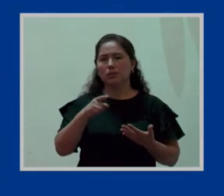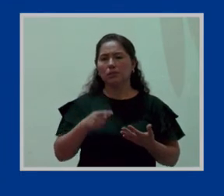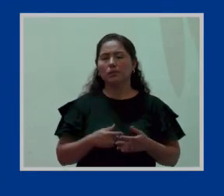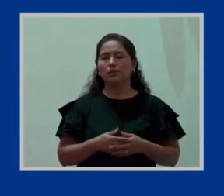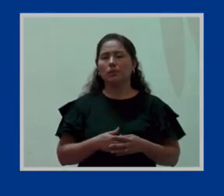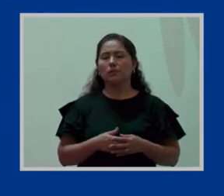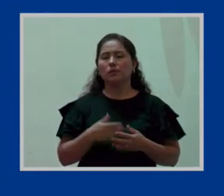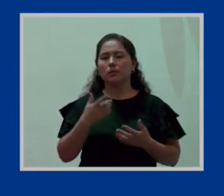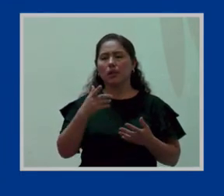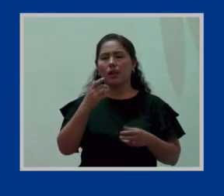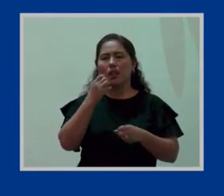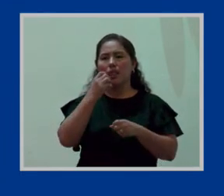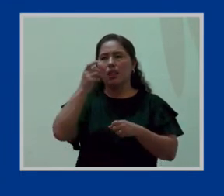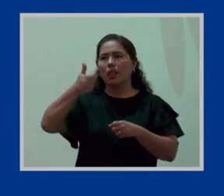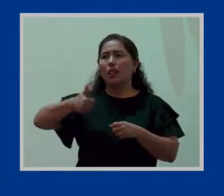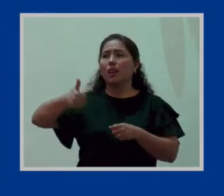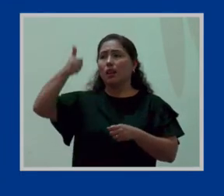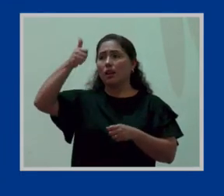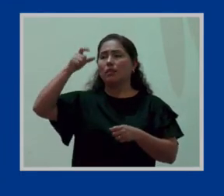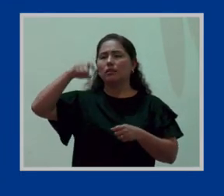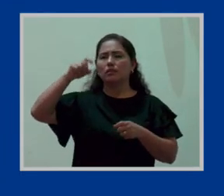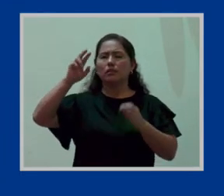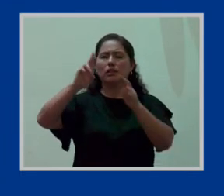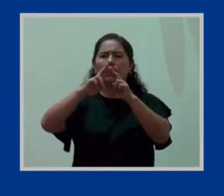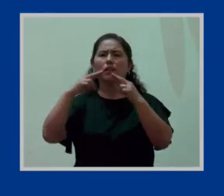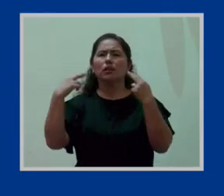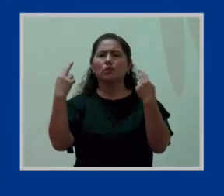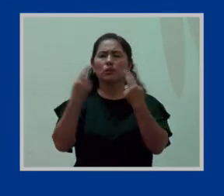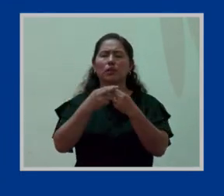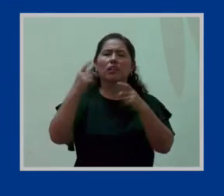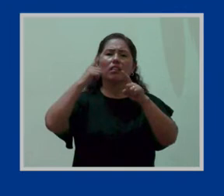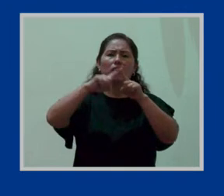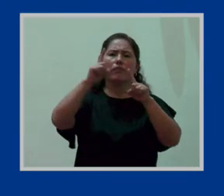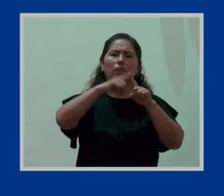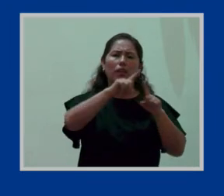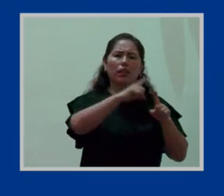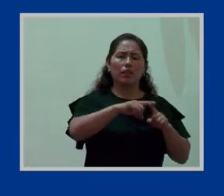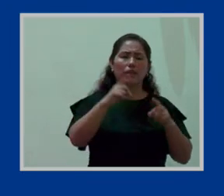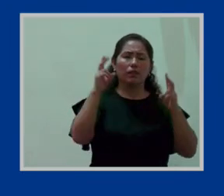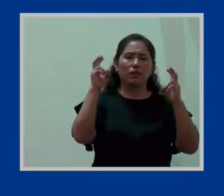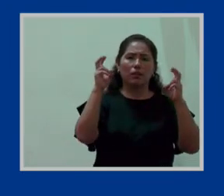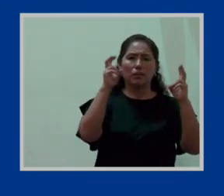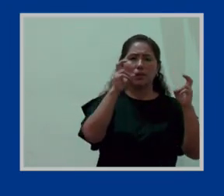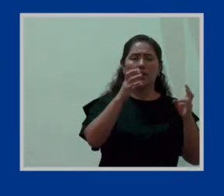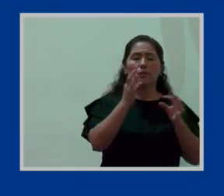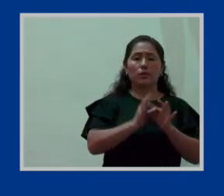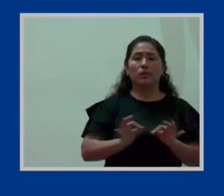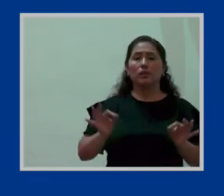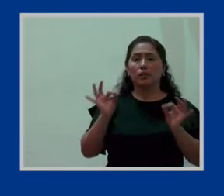el empleador necesita reunirse para diferentes temas de importancia en la empresa